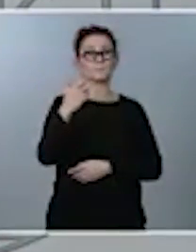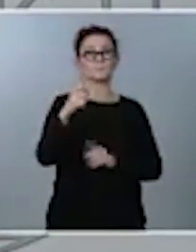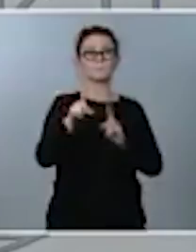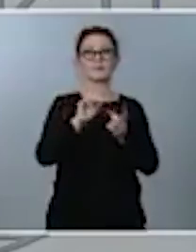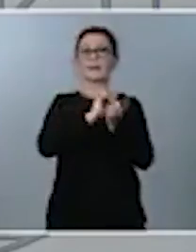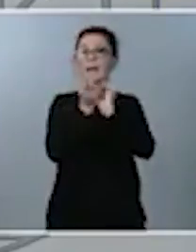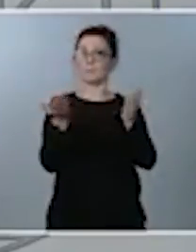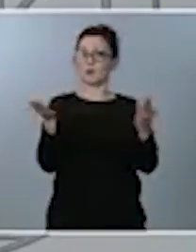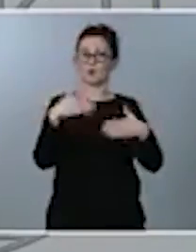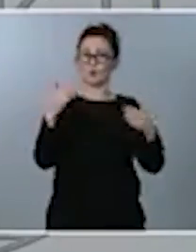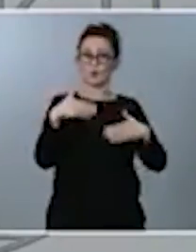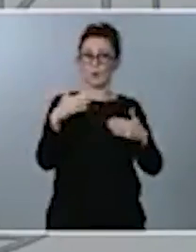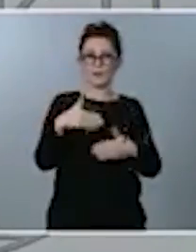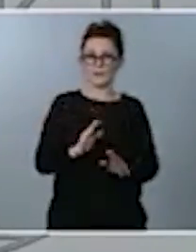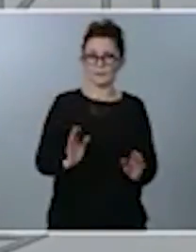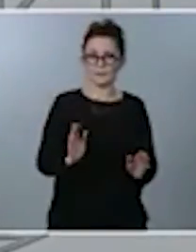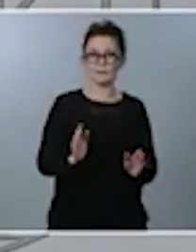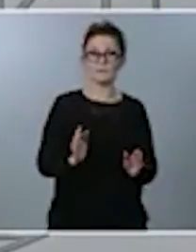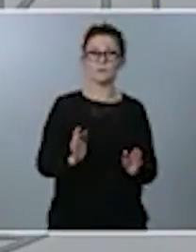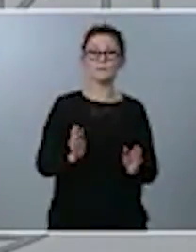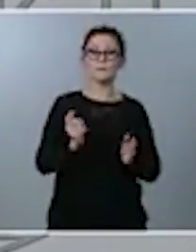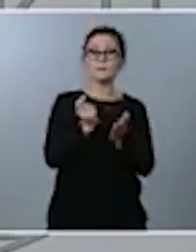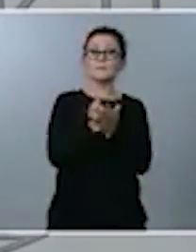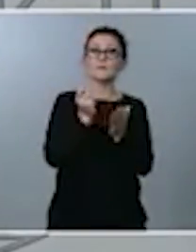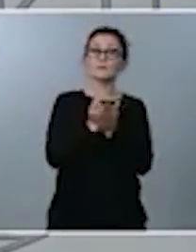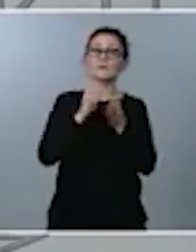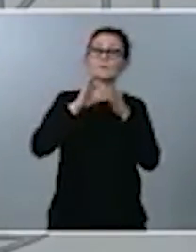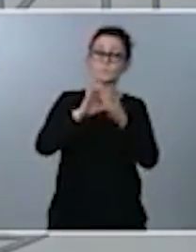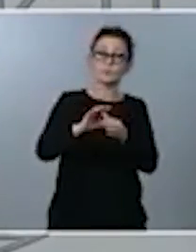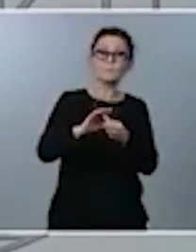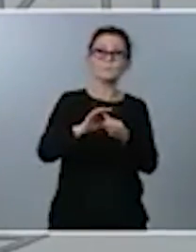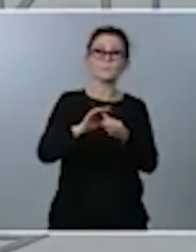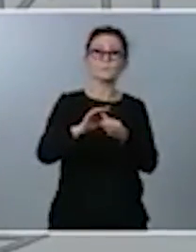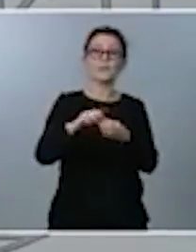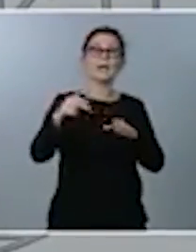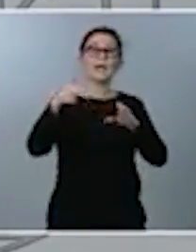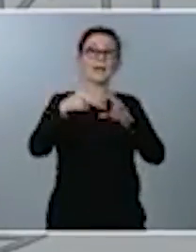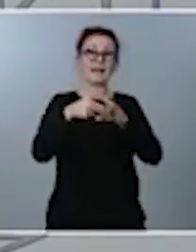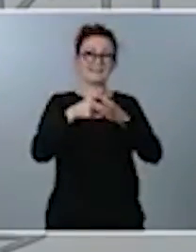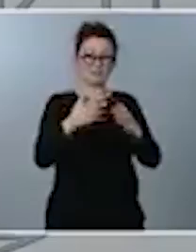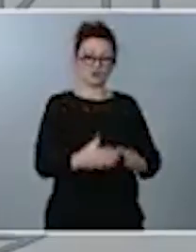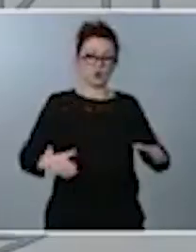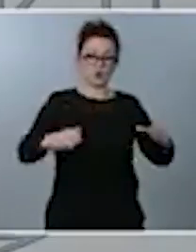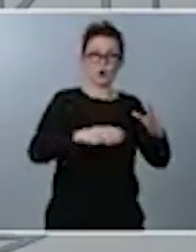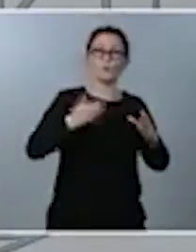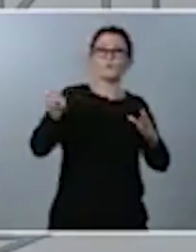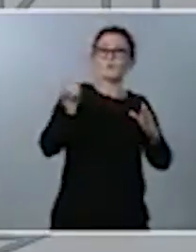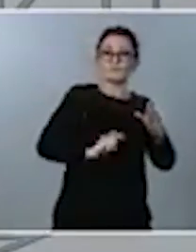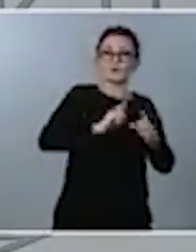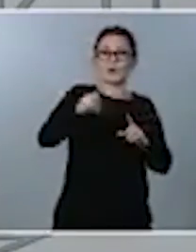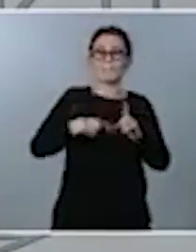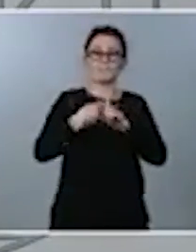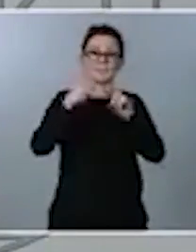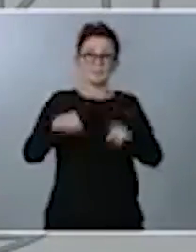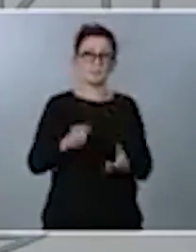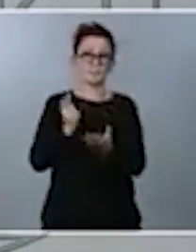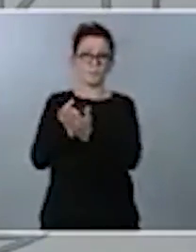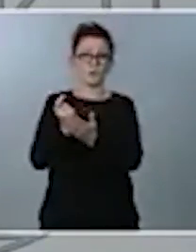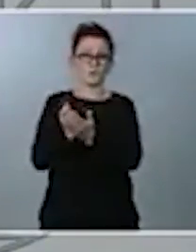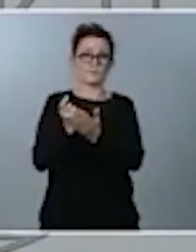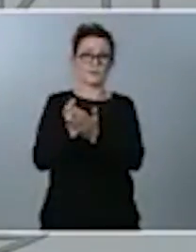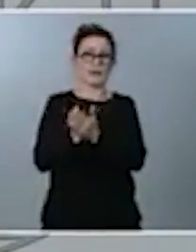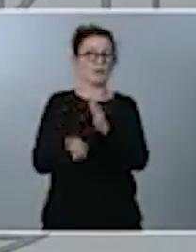tributación actual sobre el gasóleo de uso profesional y el gasóleo bonificado. Por tanto, no afectará